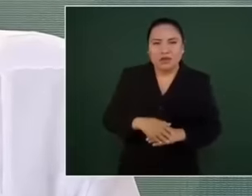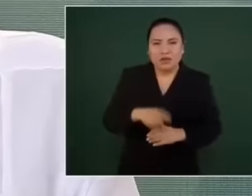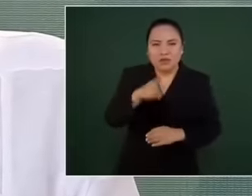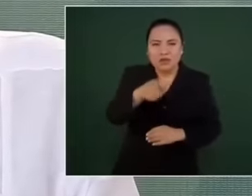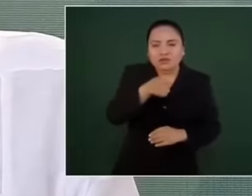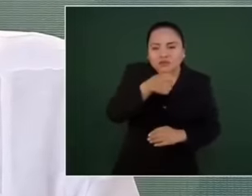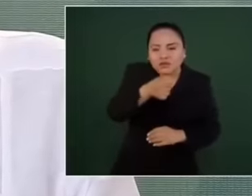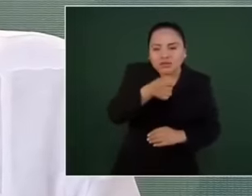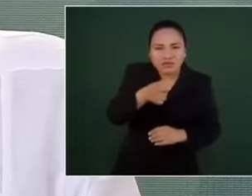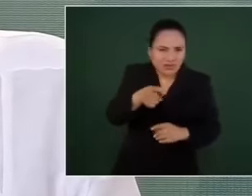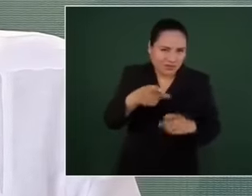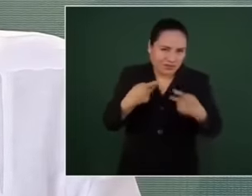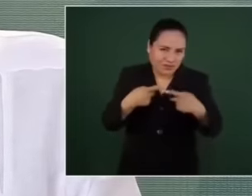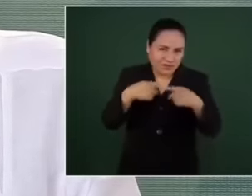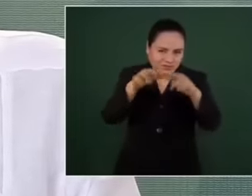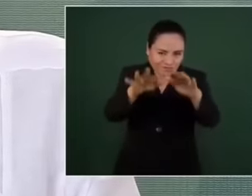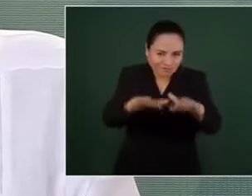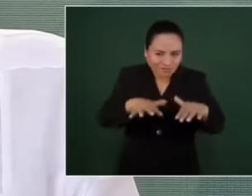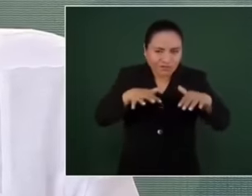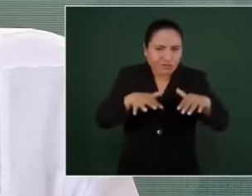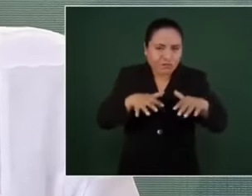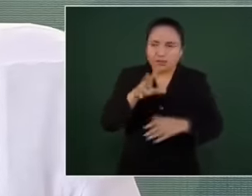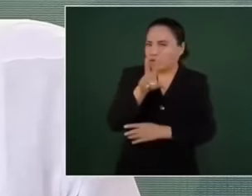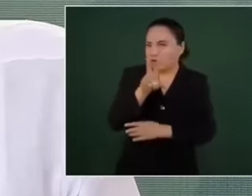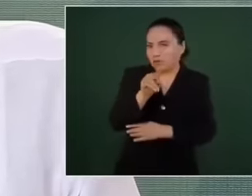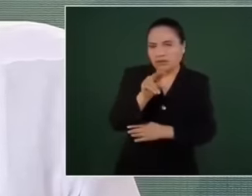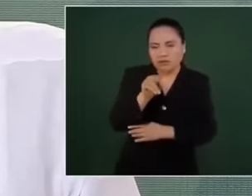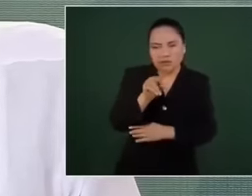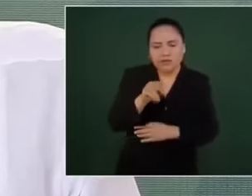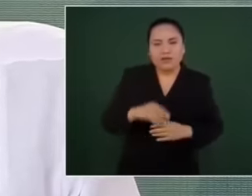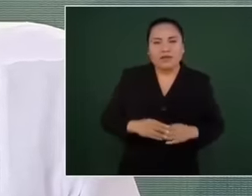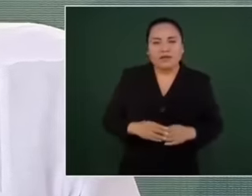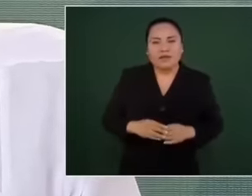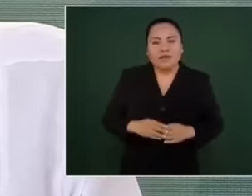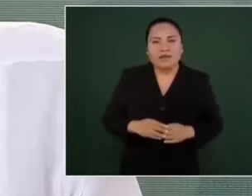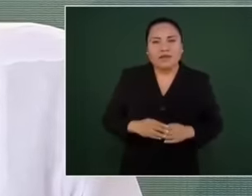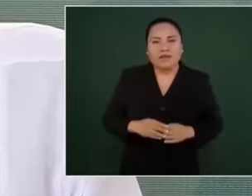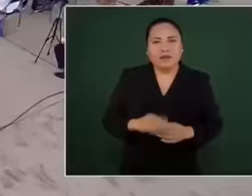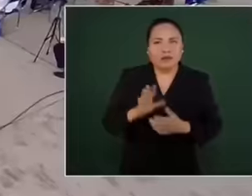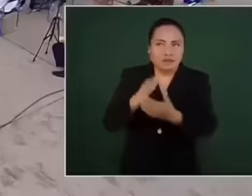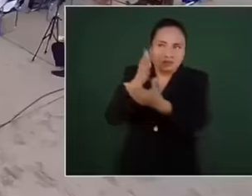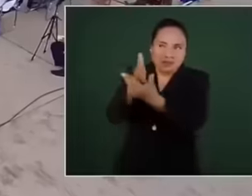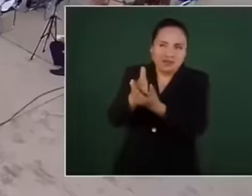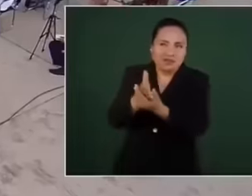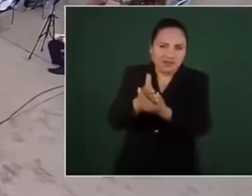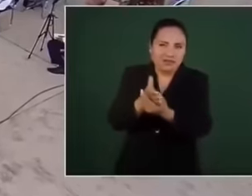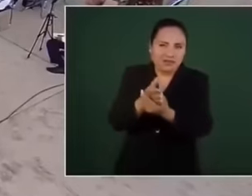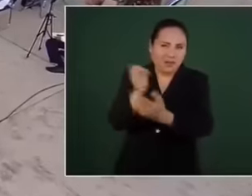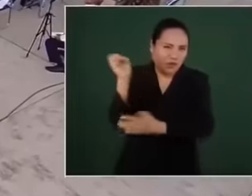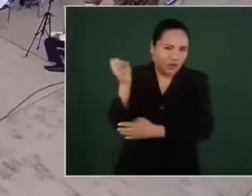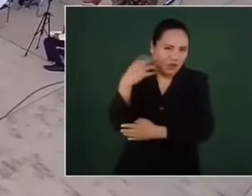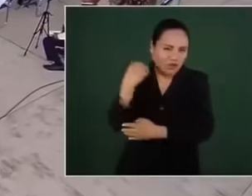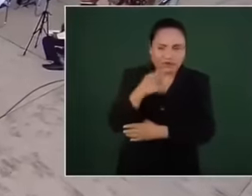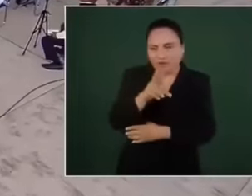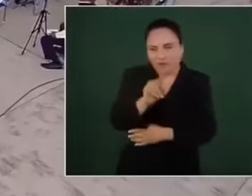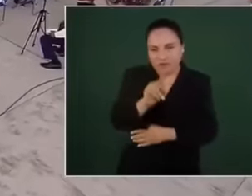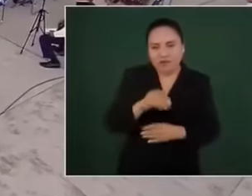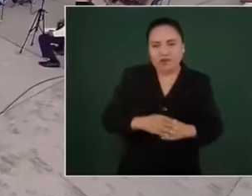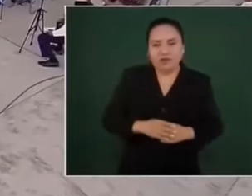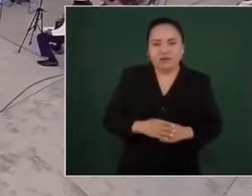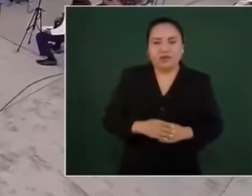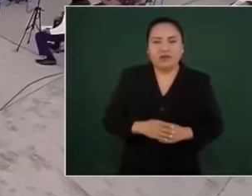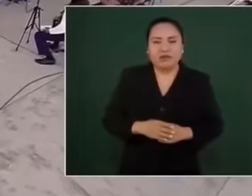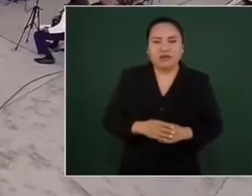ahí está, ahí está. Finalmente, la gente no se enojaría por esto que está pasando, porque es simple y sencillo,